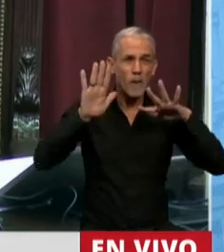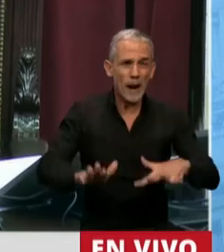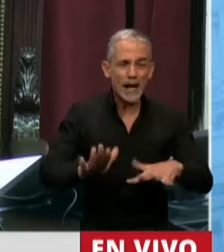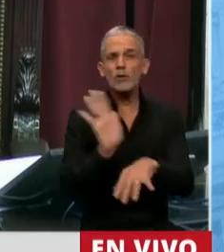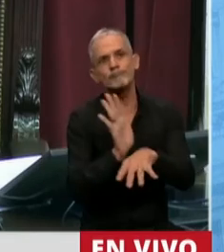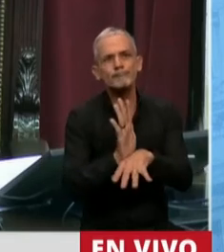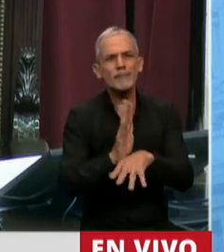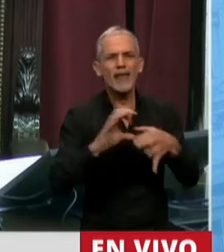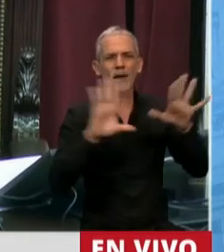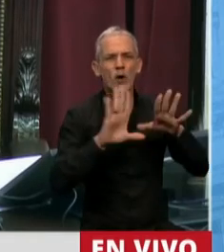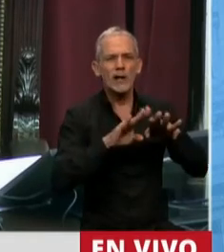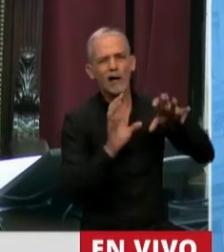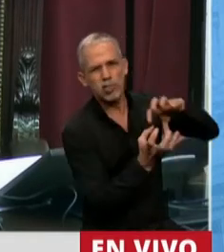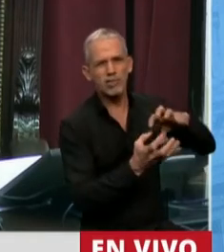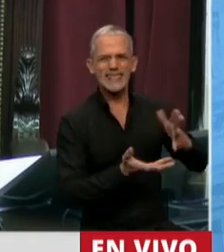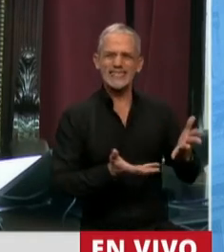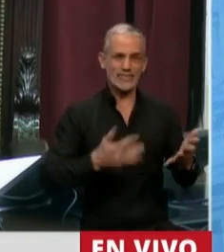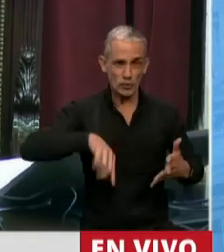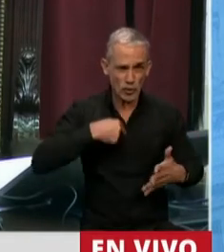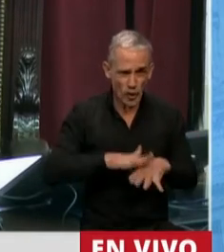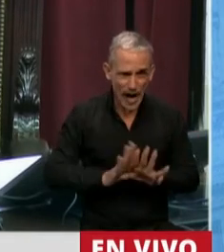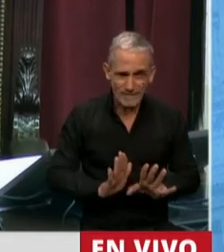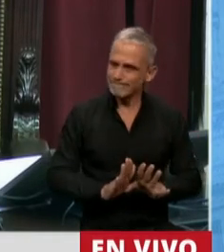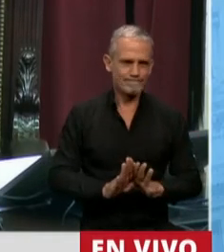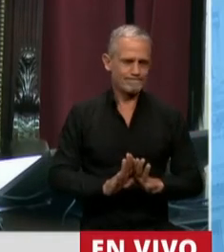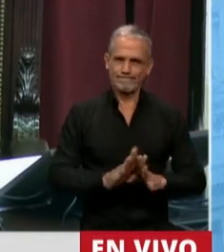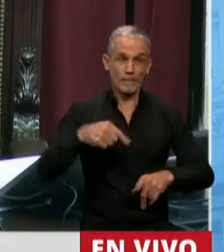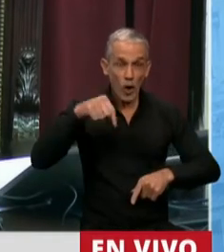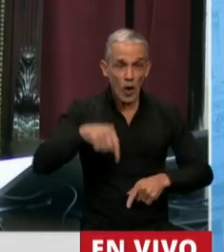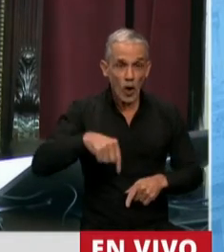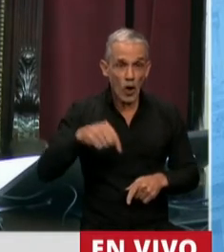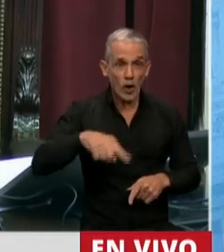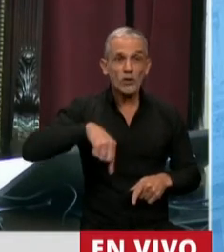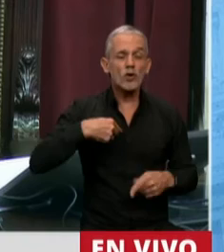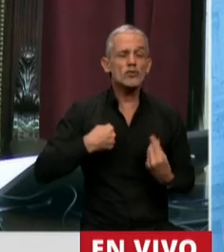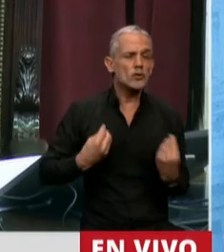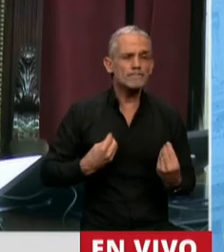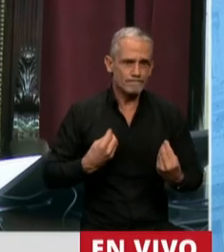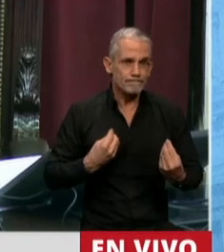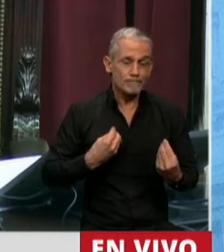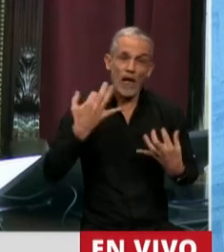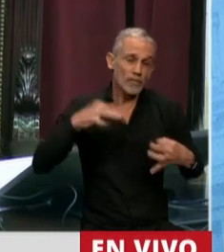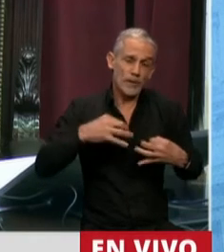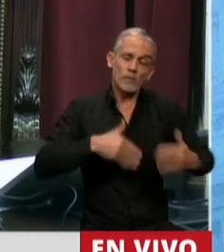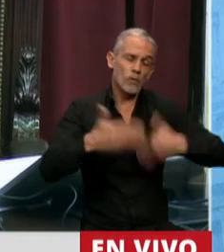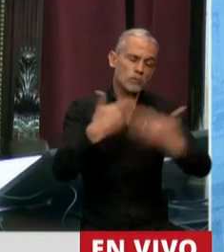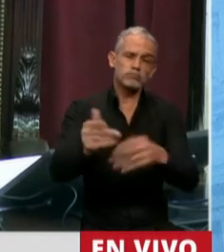dejar a la democracia renga. Y hoy, lamentablemente, no tenemos otra opción.